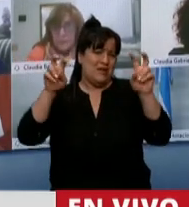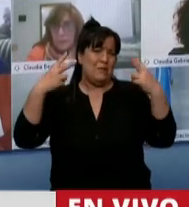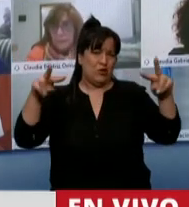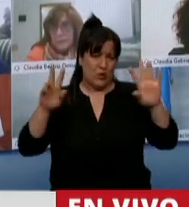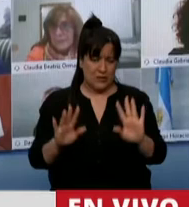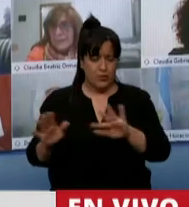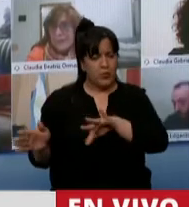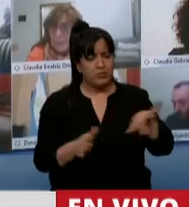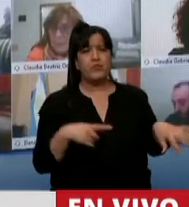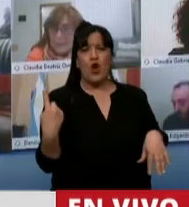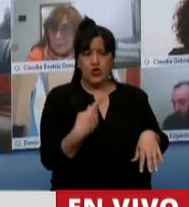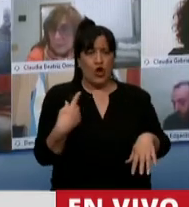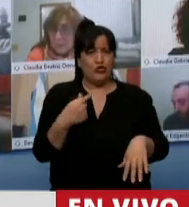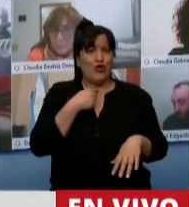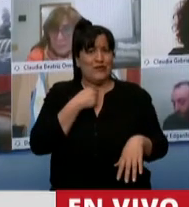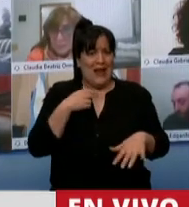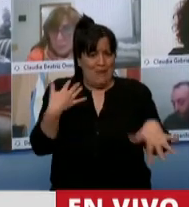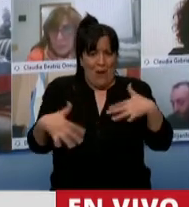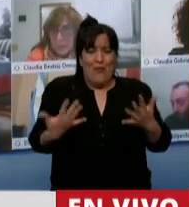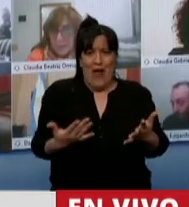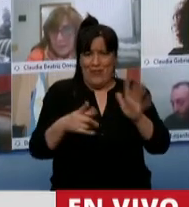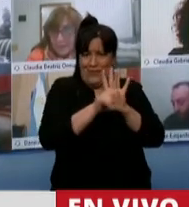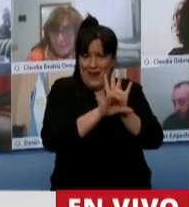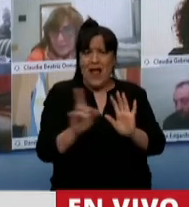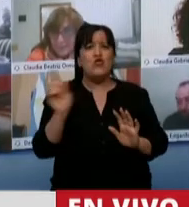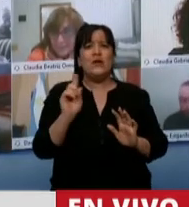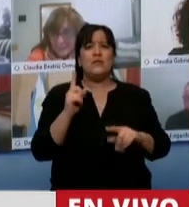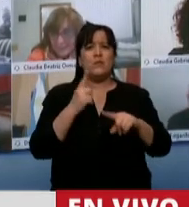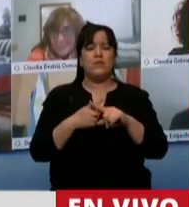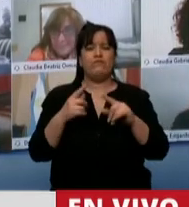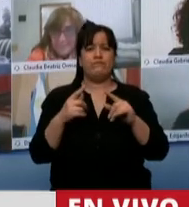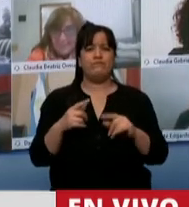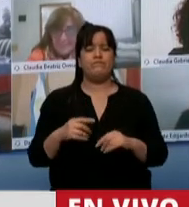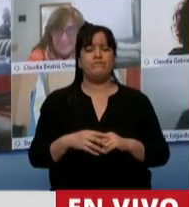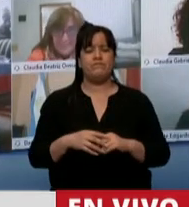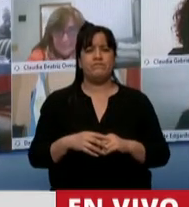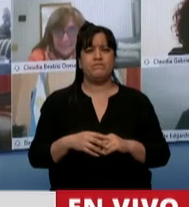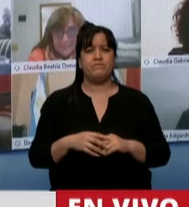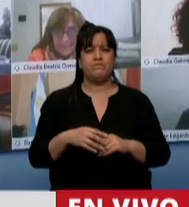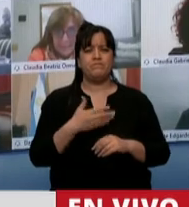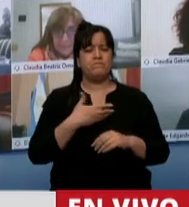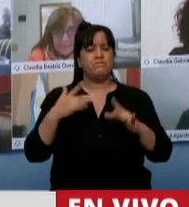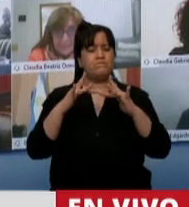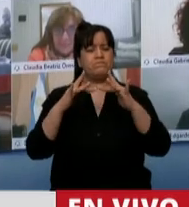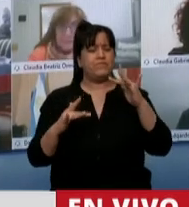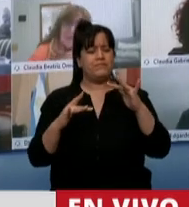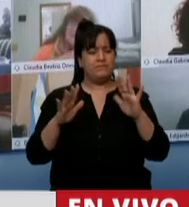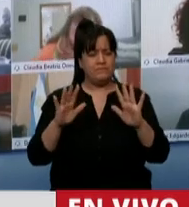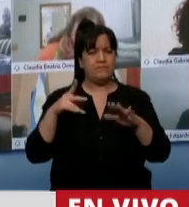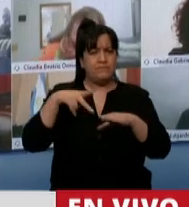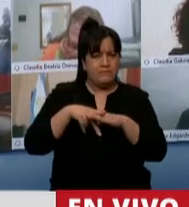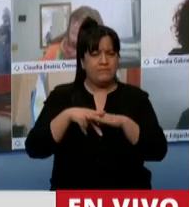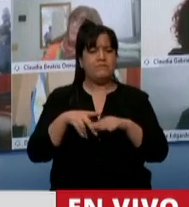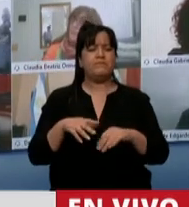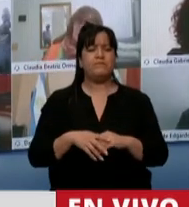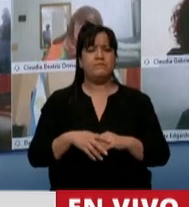Teníamos mucha premura en tratar esta actividad, no porque nuestro gobierno no haya asistido al sector, como bien dijo el diputado Fernández Patri,